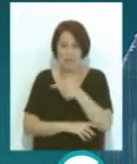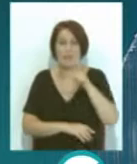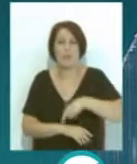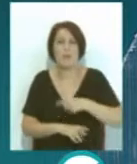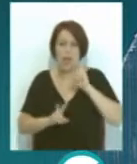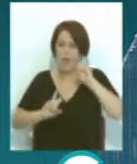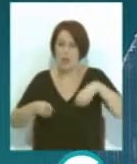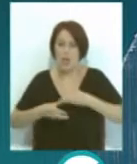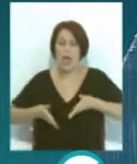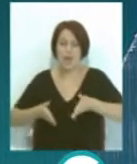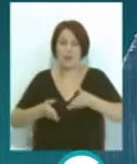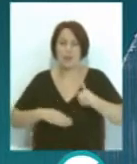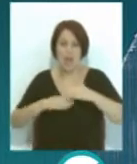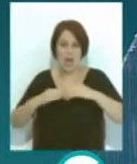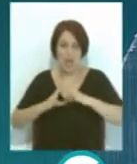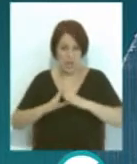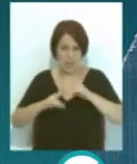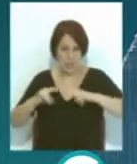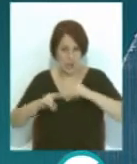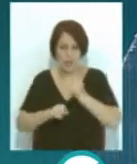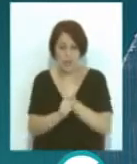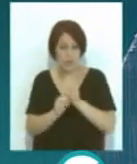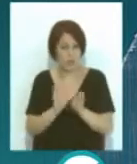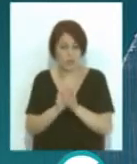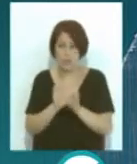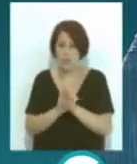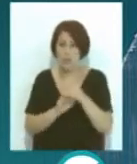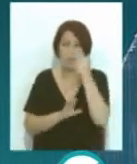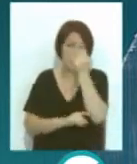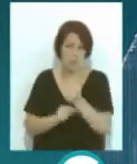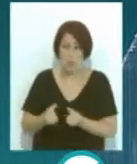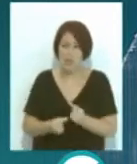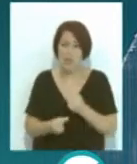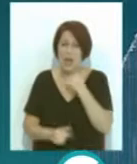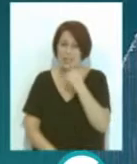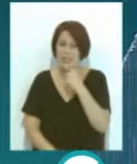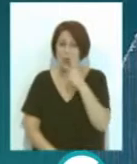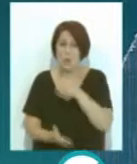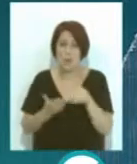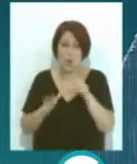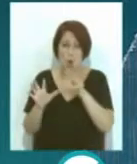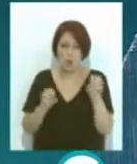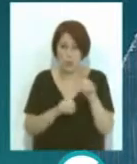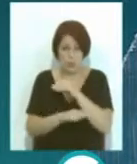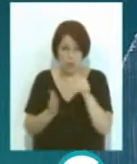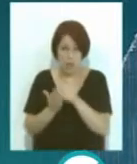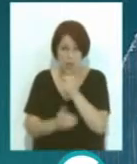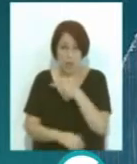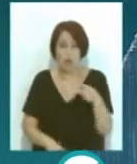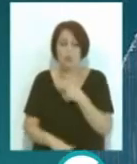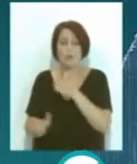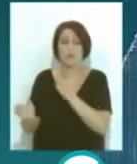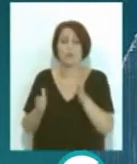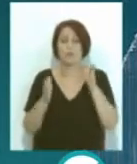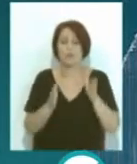renovación de la avenida de Astilleros. Los trabajos continúan con un presupuesto cercano al millón ochocientos mil euros y un